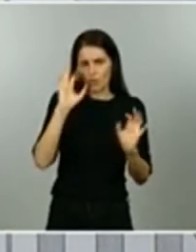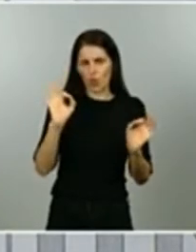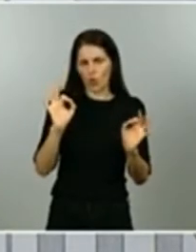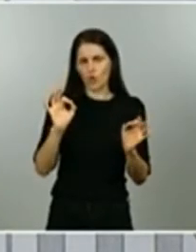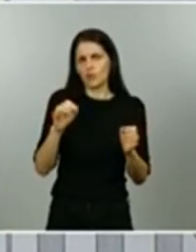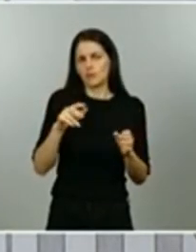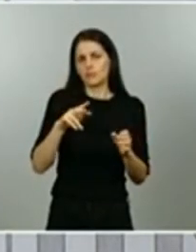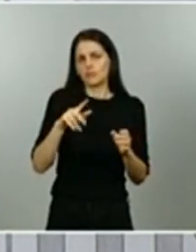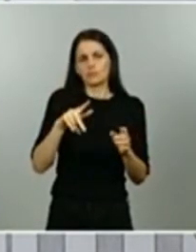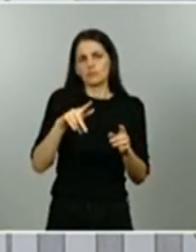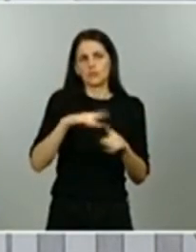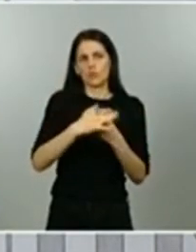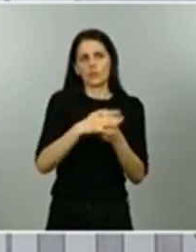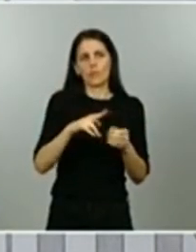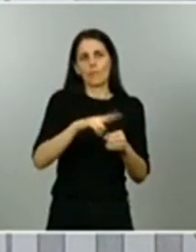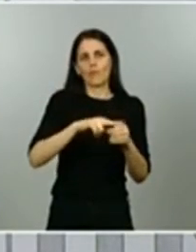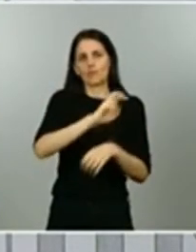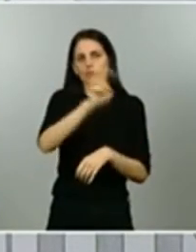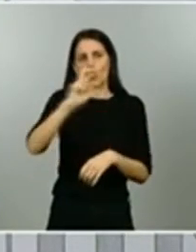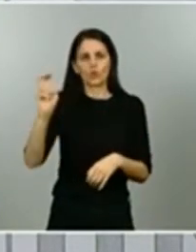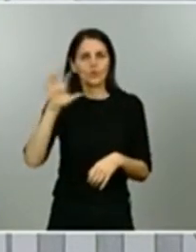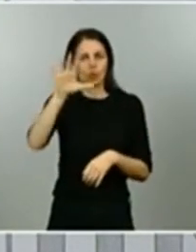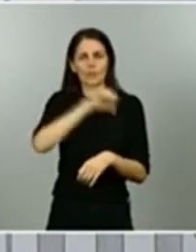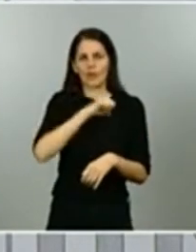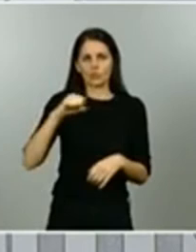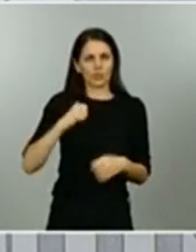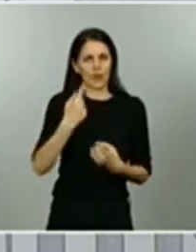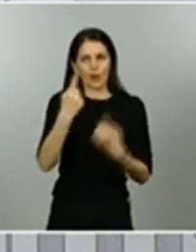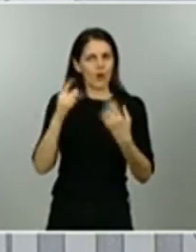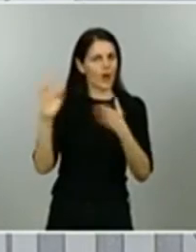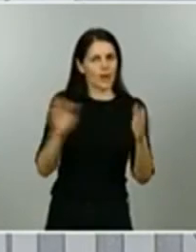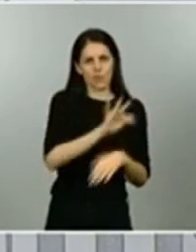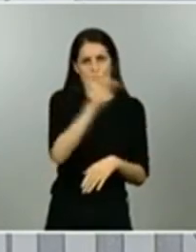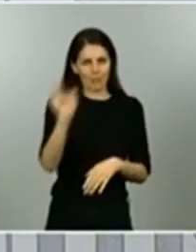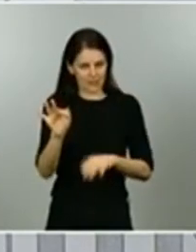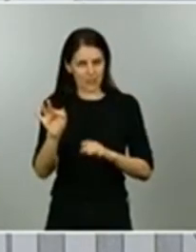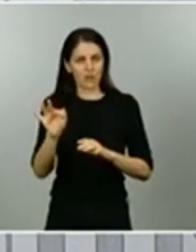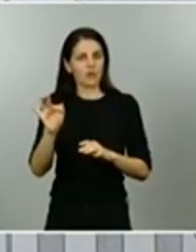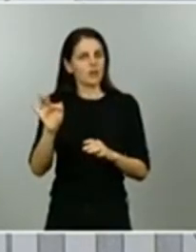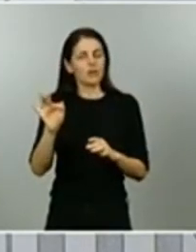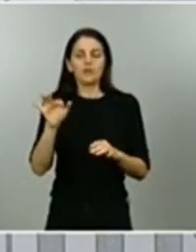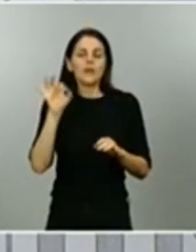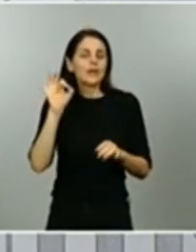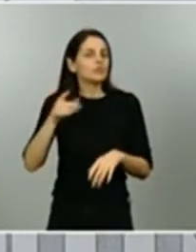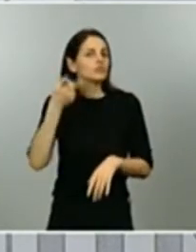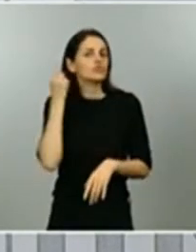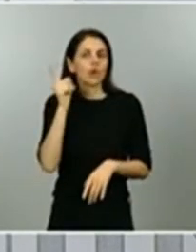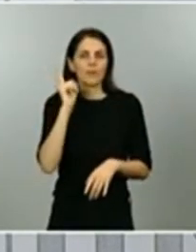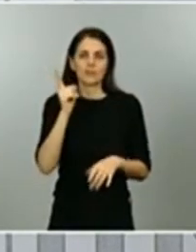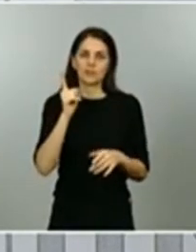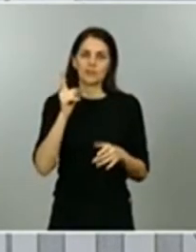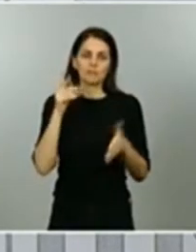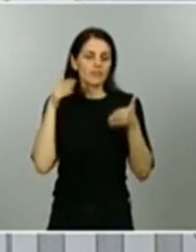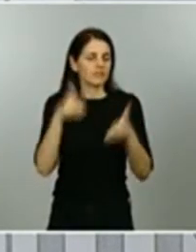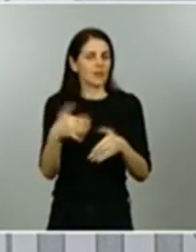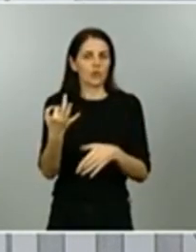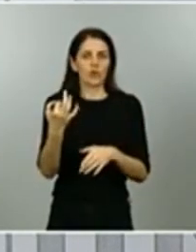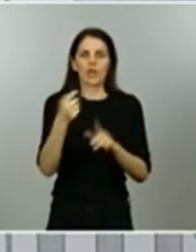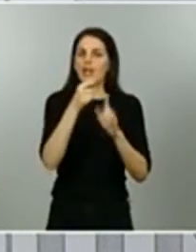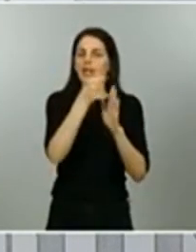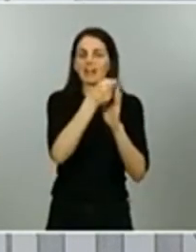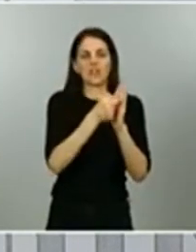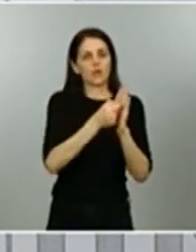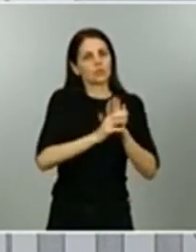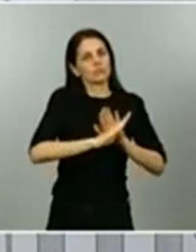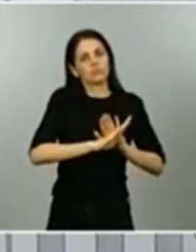datos los datos y los criterios que antes ha explicado el doctor Simón no hay otro tipo de consideraciones en las que nosotros no debemos entrar